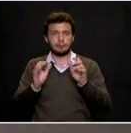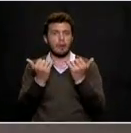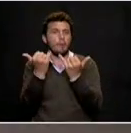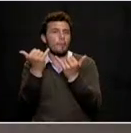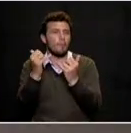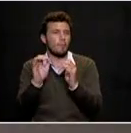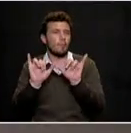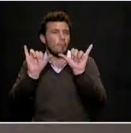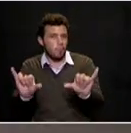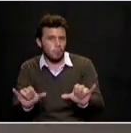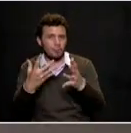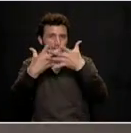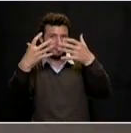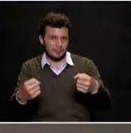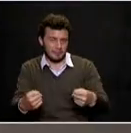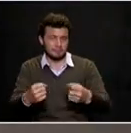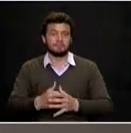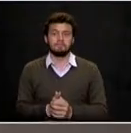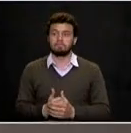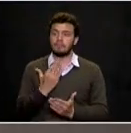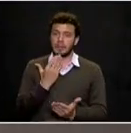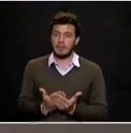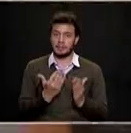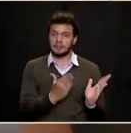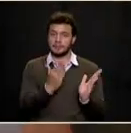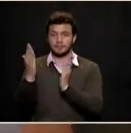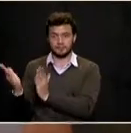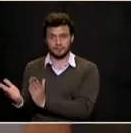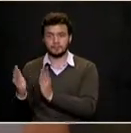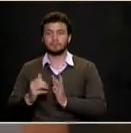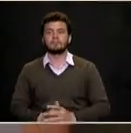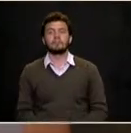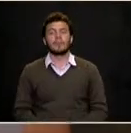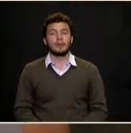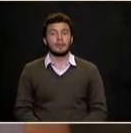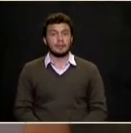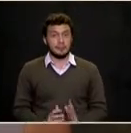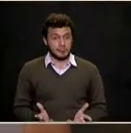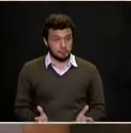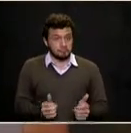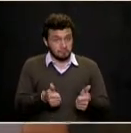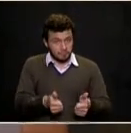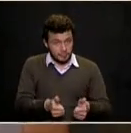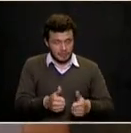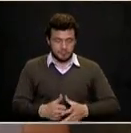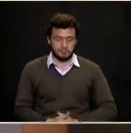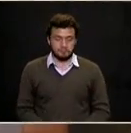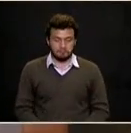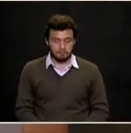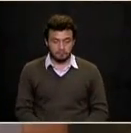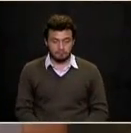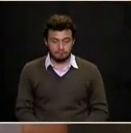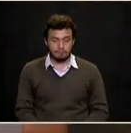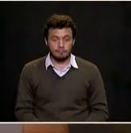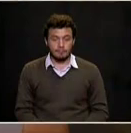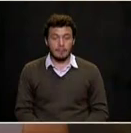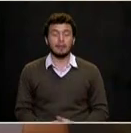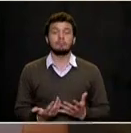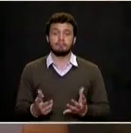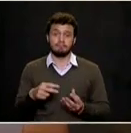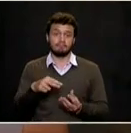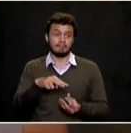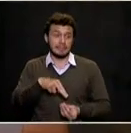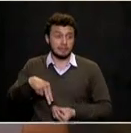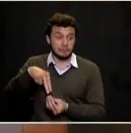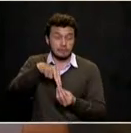Muchas gracias. Candidato, ahora el turno para Gema Mejía. Bien, es bastante crítica la situación de las